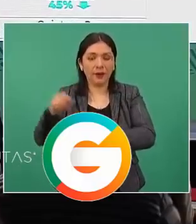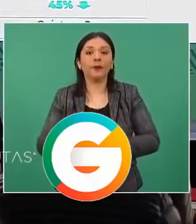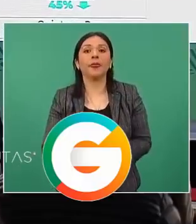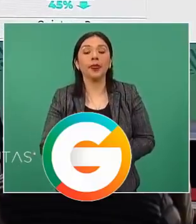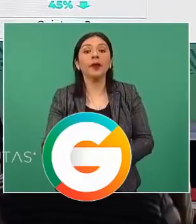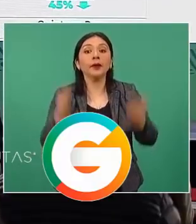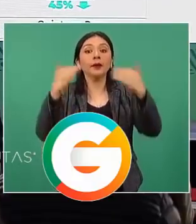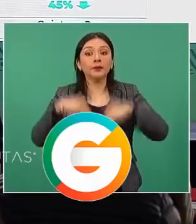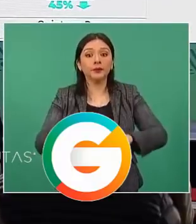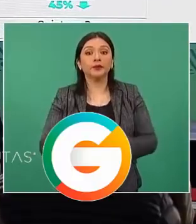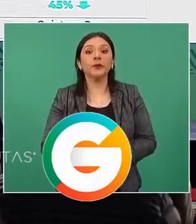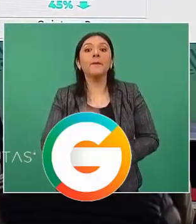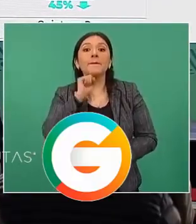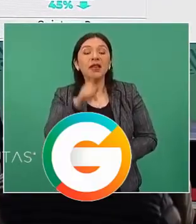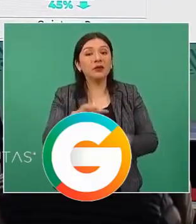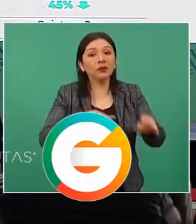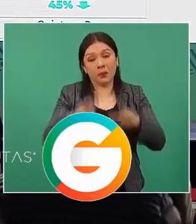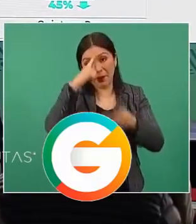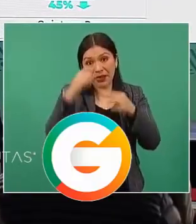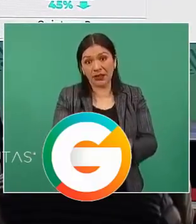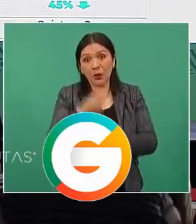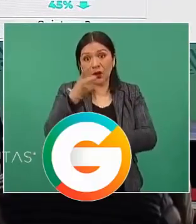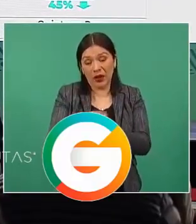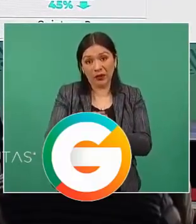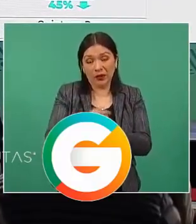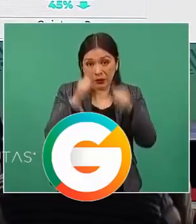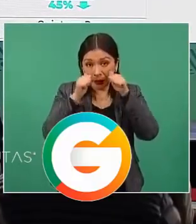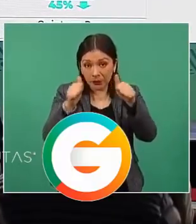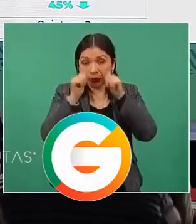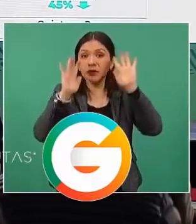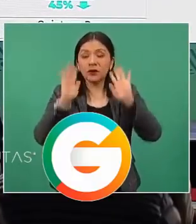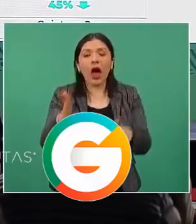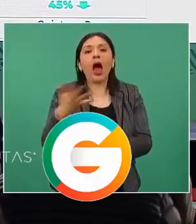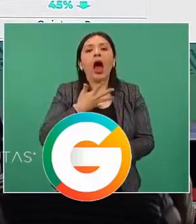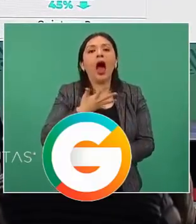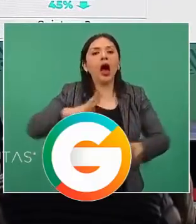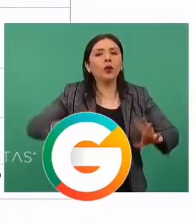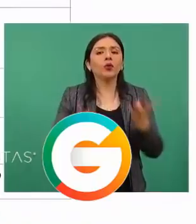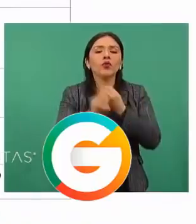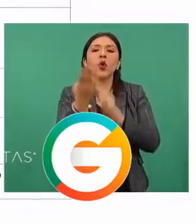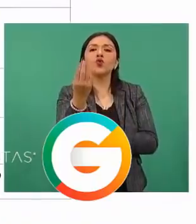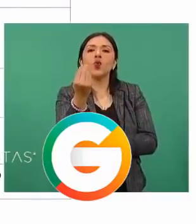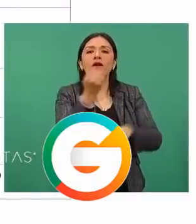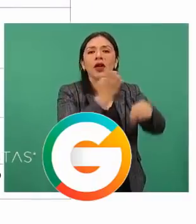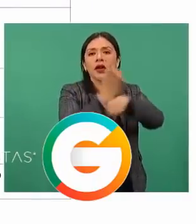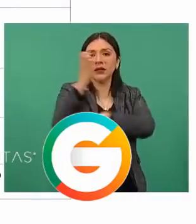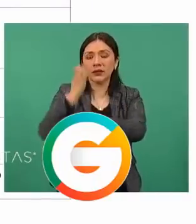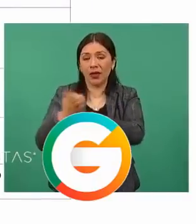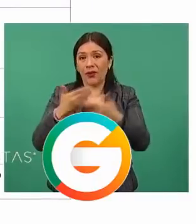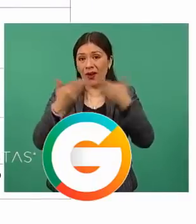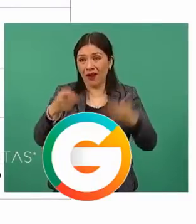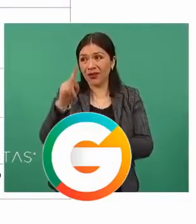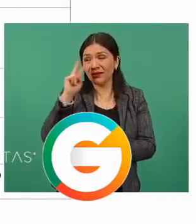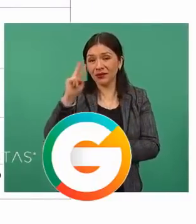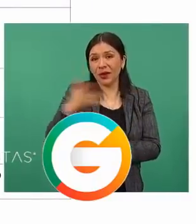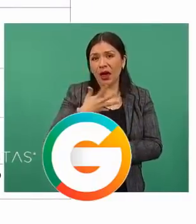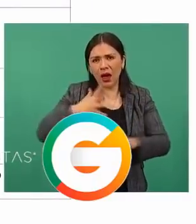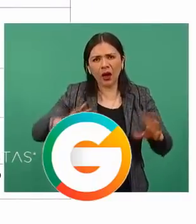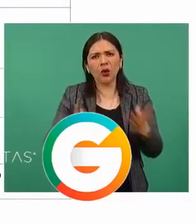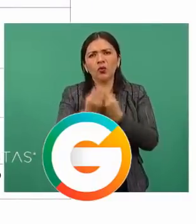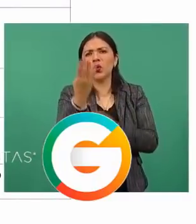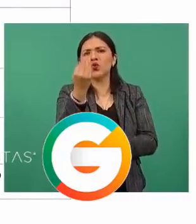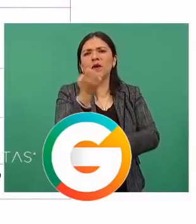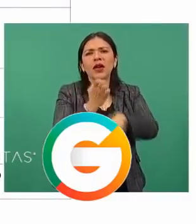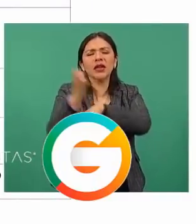también dentro de la estrategia de seguridad pública se dio la atención a nueve estados. Aquí vemos cómo vamos en esos nueve estados.